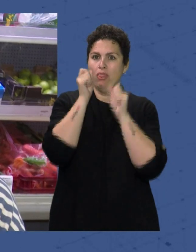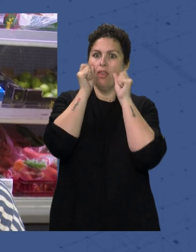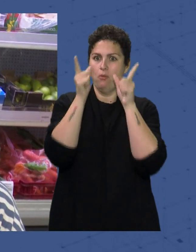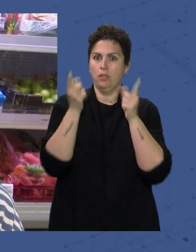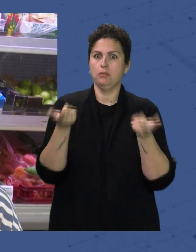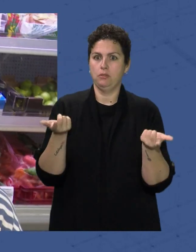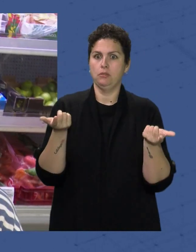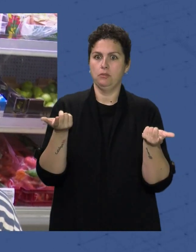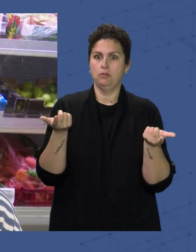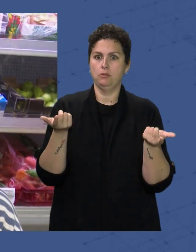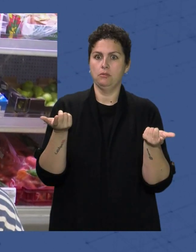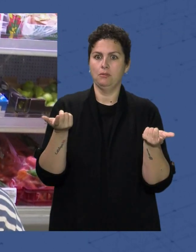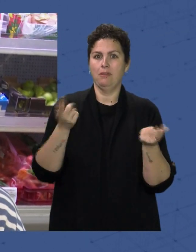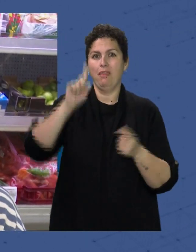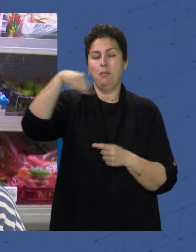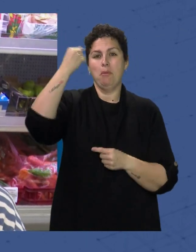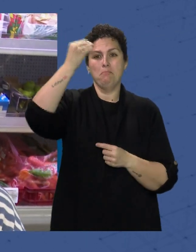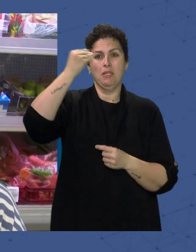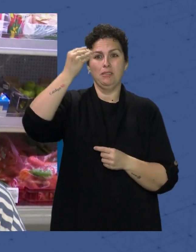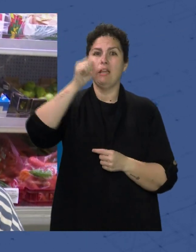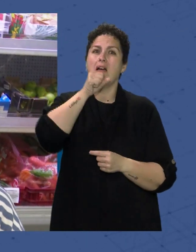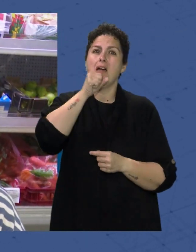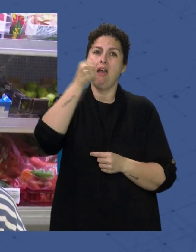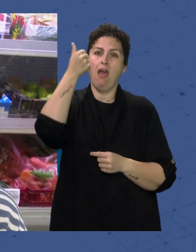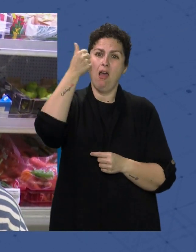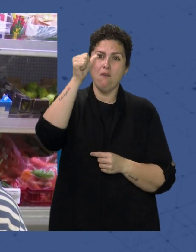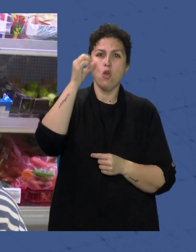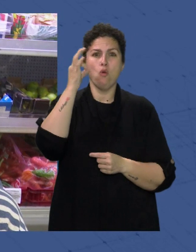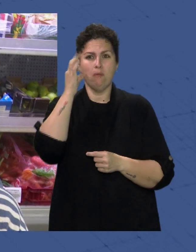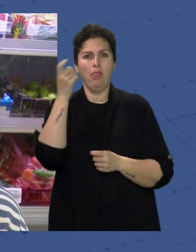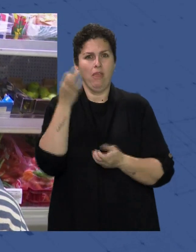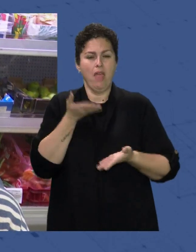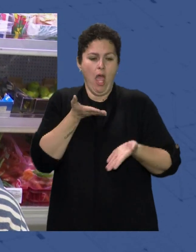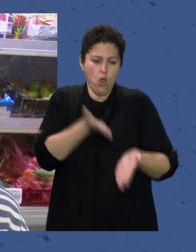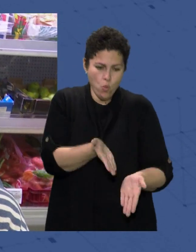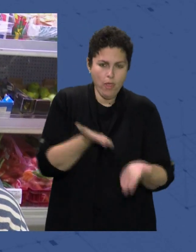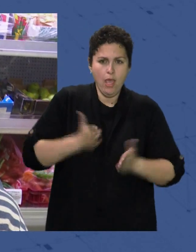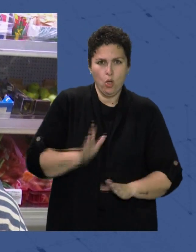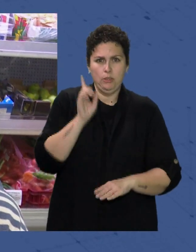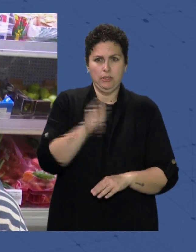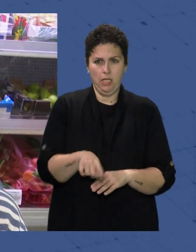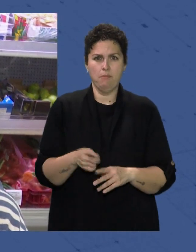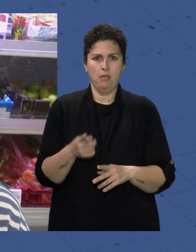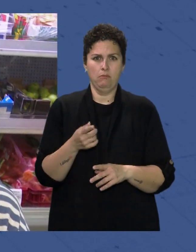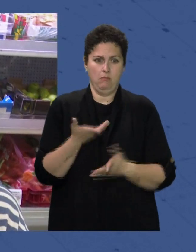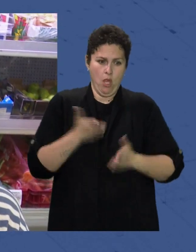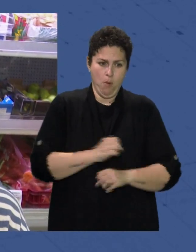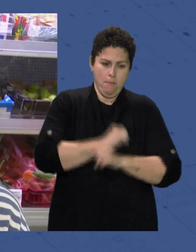Que luego se creen Que los abuelos Nos comemos Y los abuelos Tenemos que ayudar A los hijos Aunque sean mayores